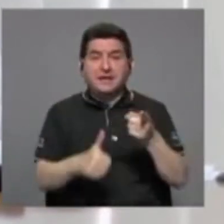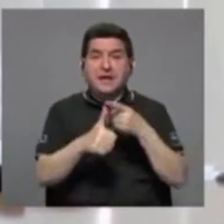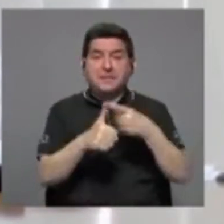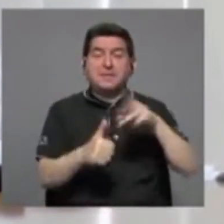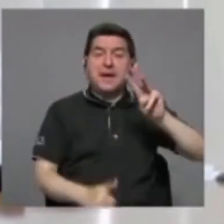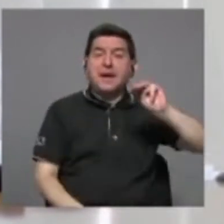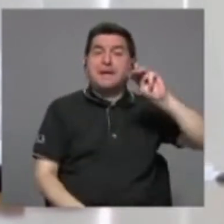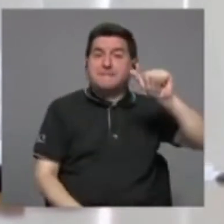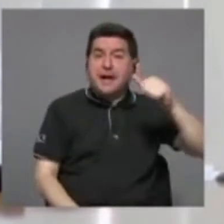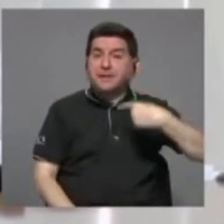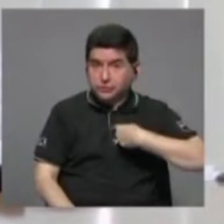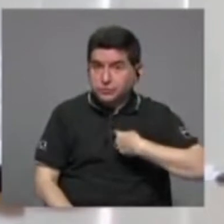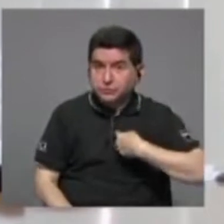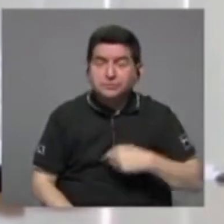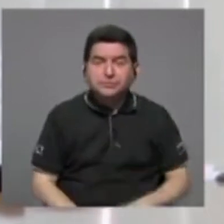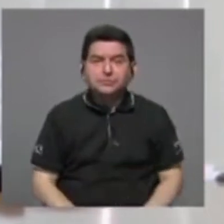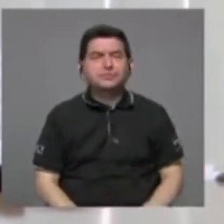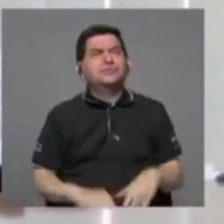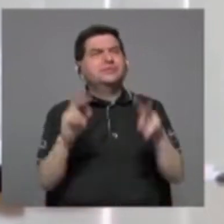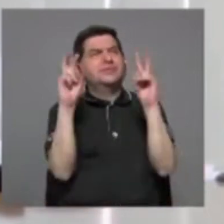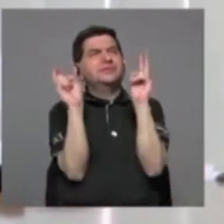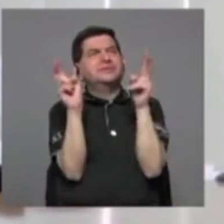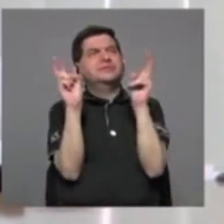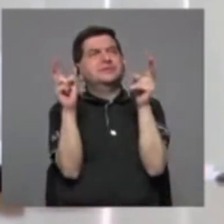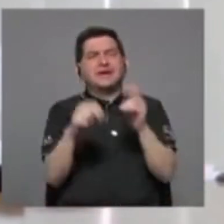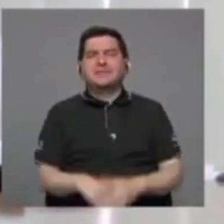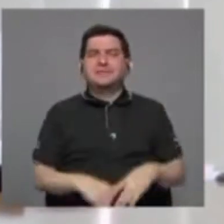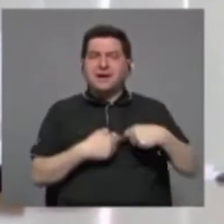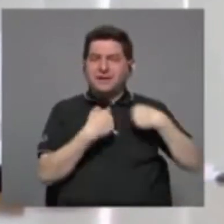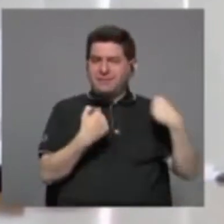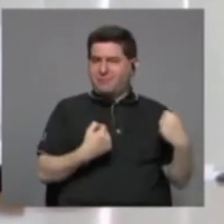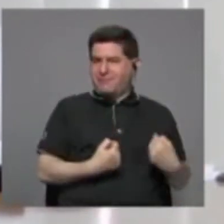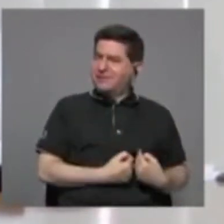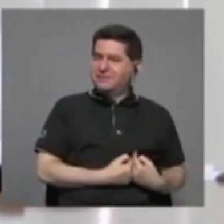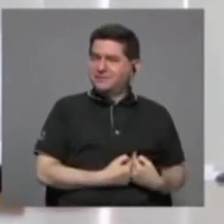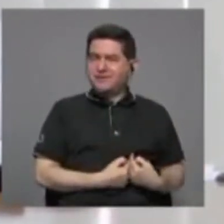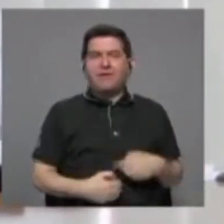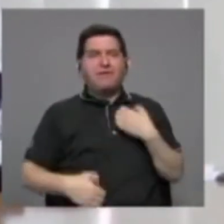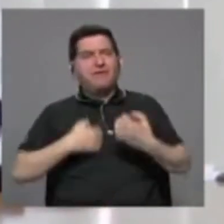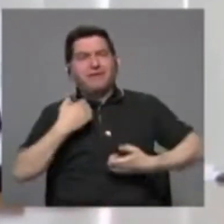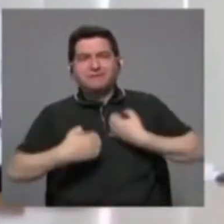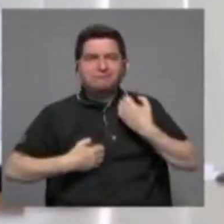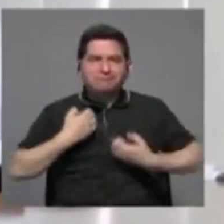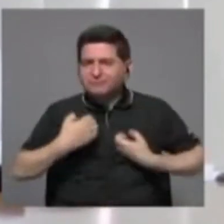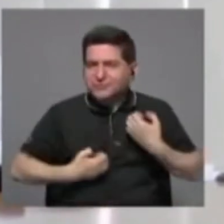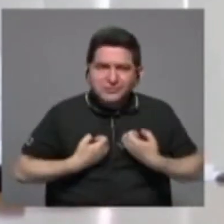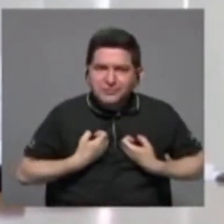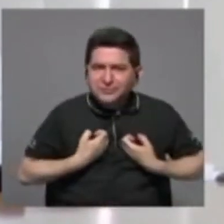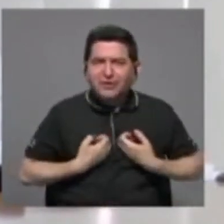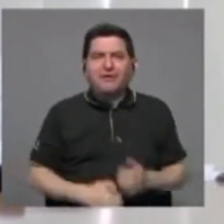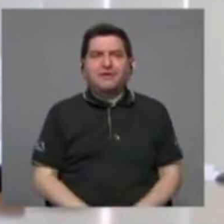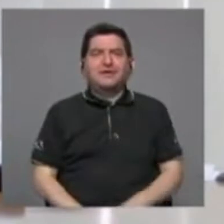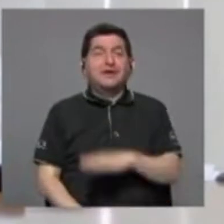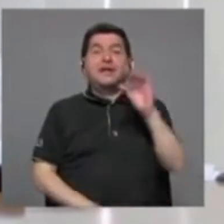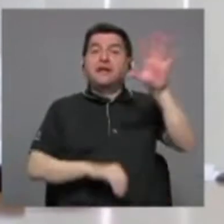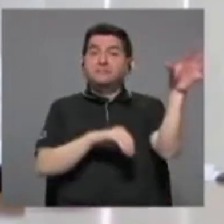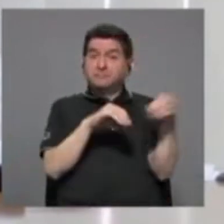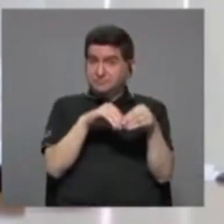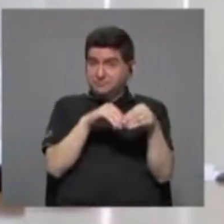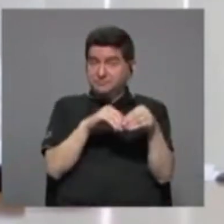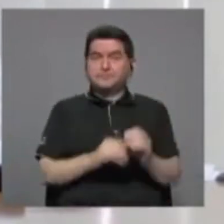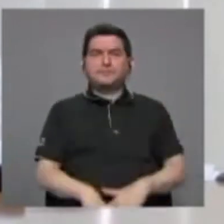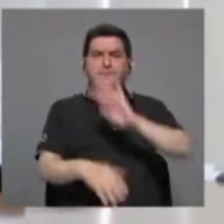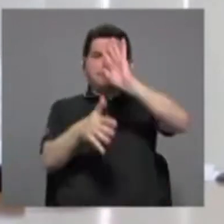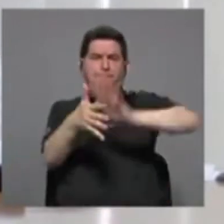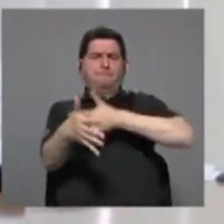maestría, entonces hay un tema en donde el corazón, las emociones y además una